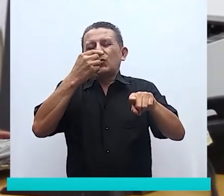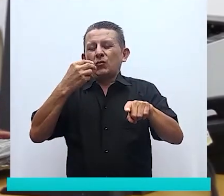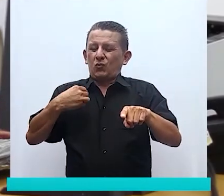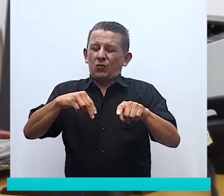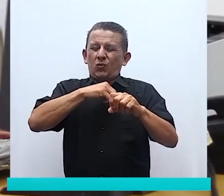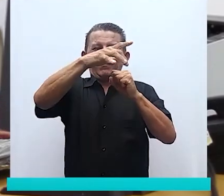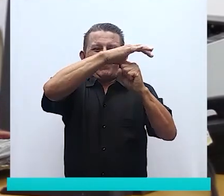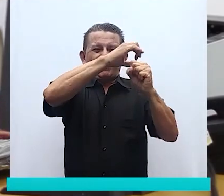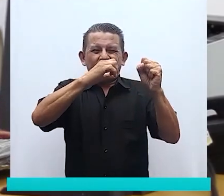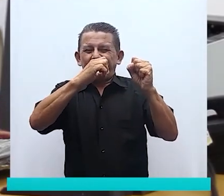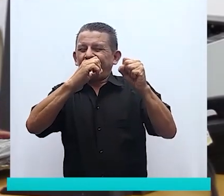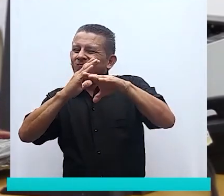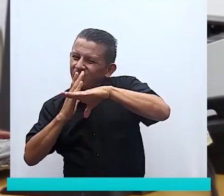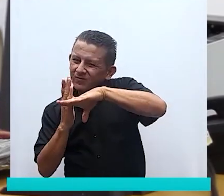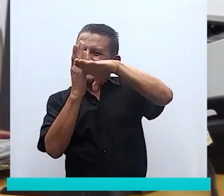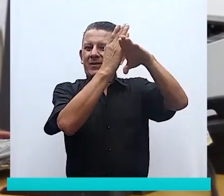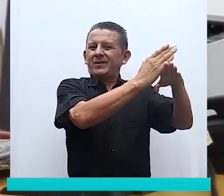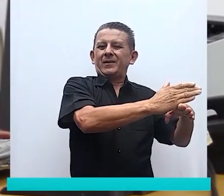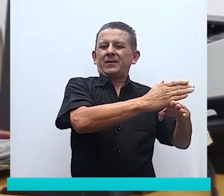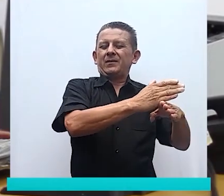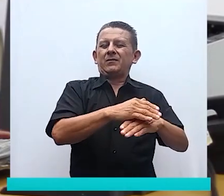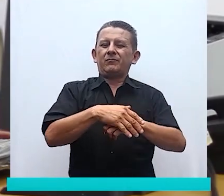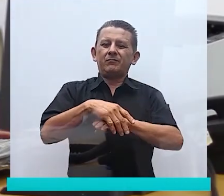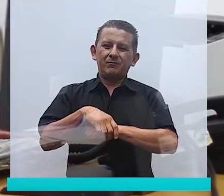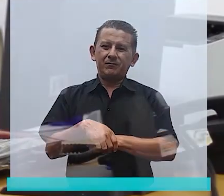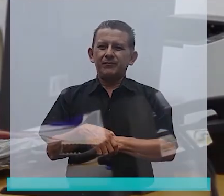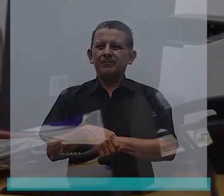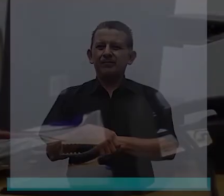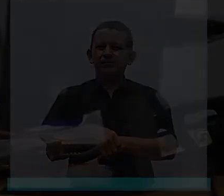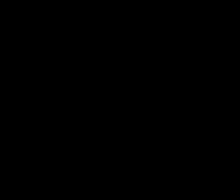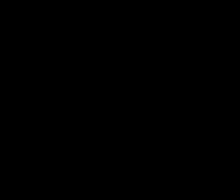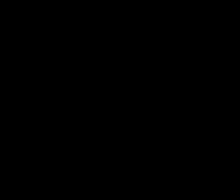nuestro hospital y así nos pueden cuidar. Recuerden que la prevención es la mejor forma.